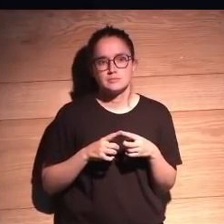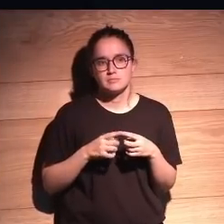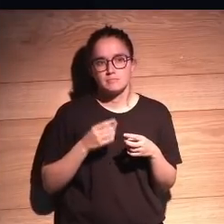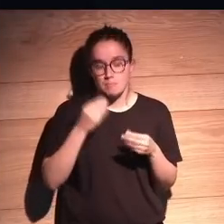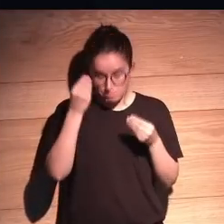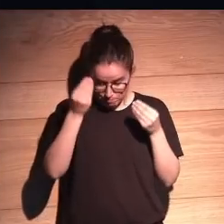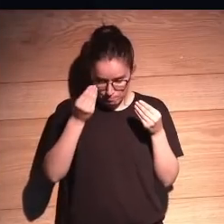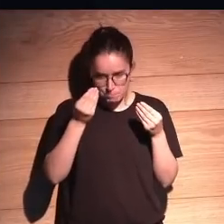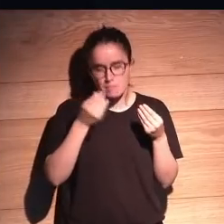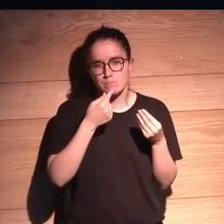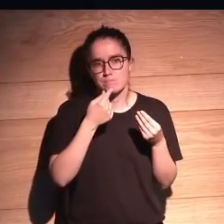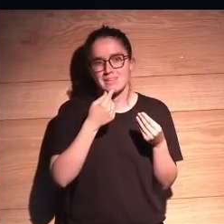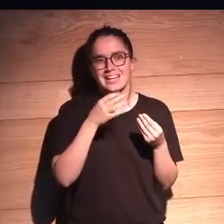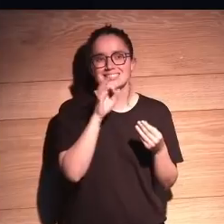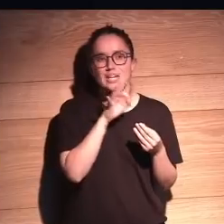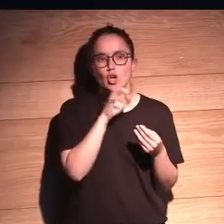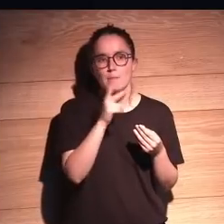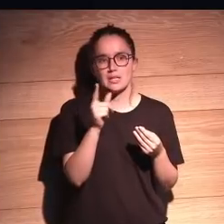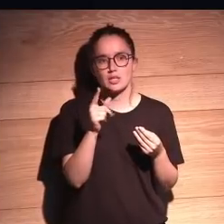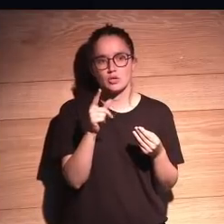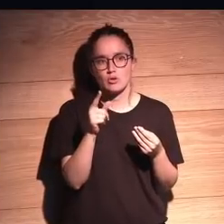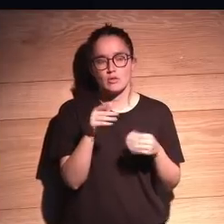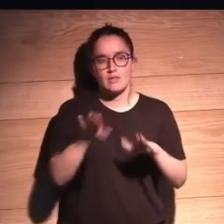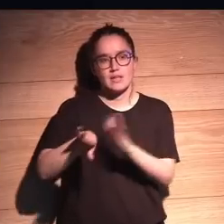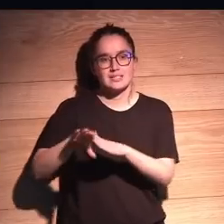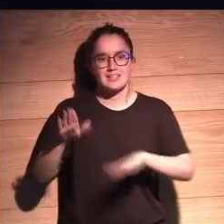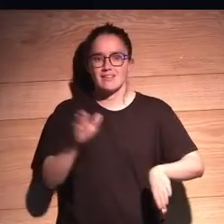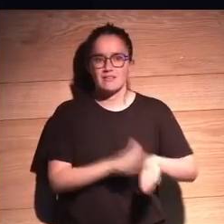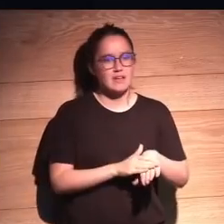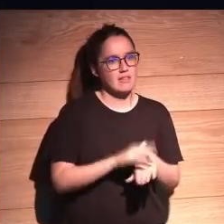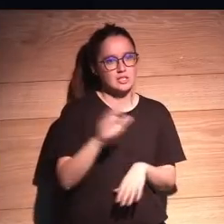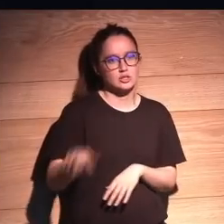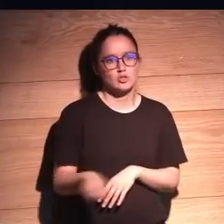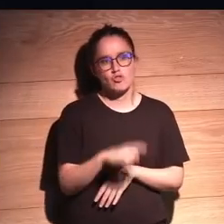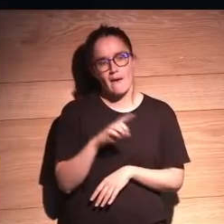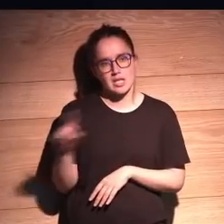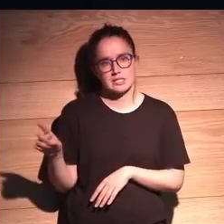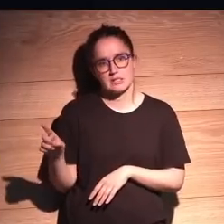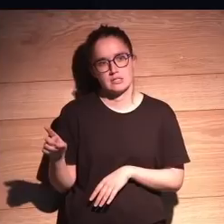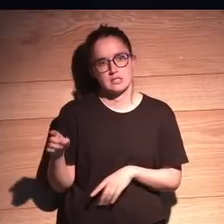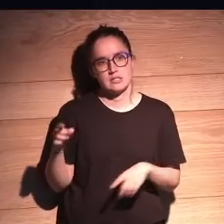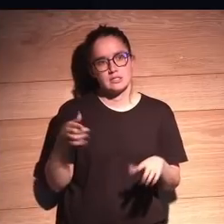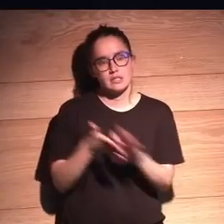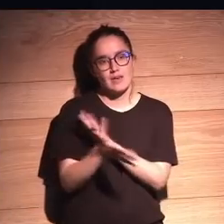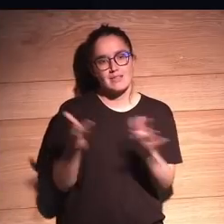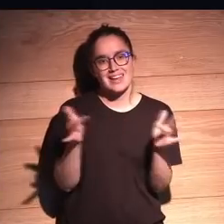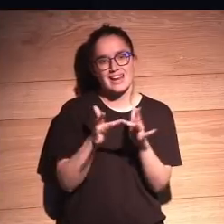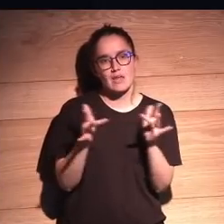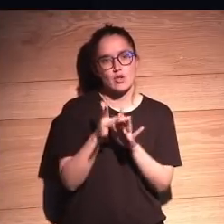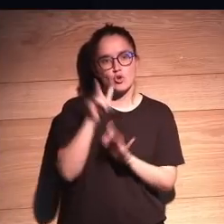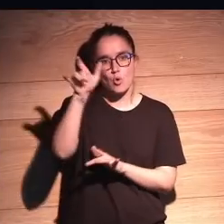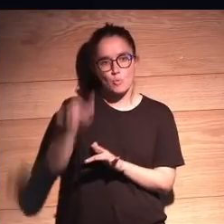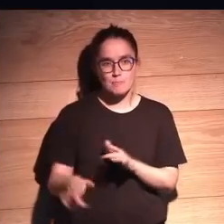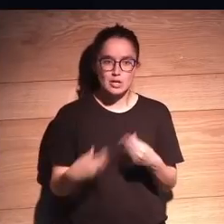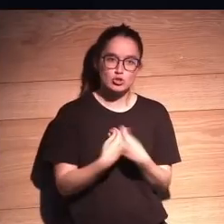Creedme, créanme, el siglo XXI no va de derechas e izquierdas. No va de derechas e izquierdas. Va de relación humanos